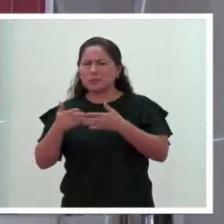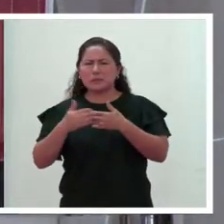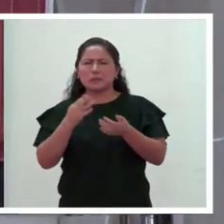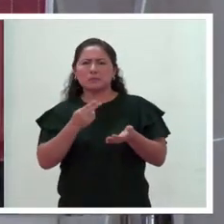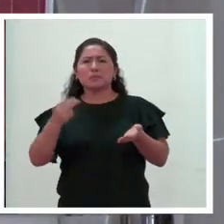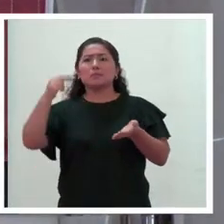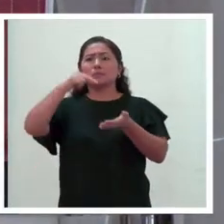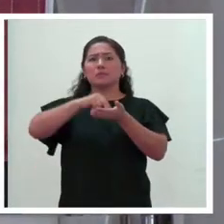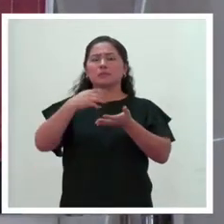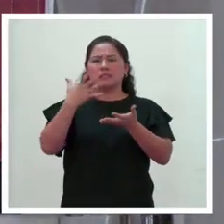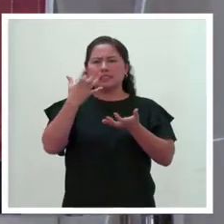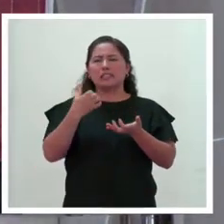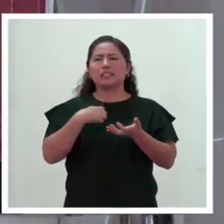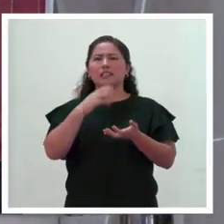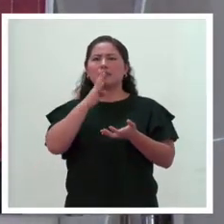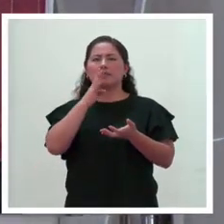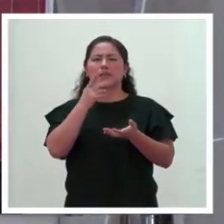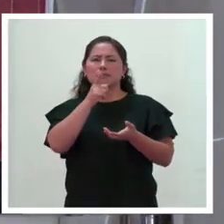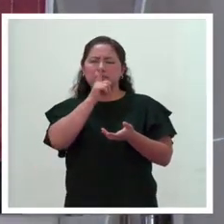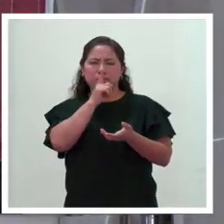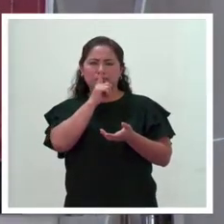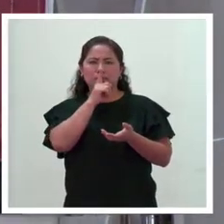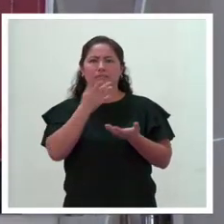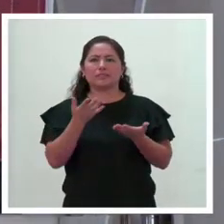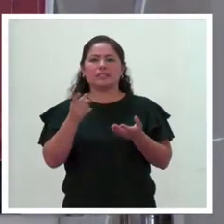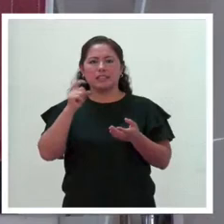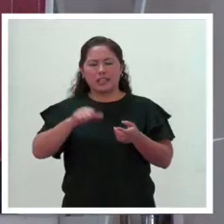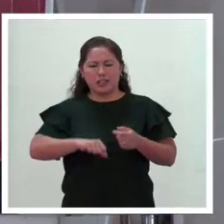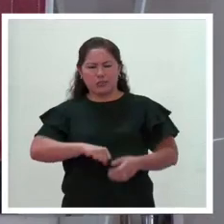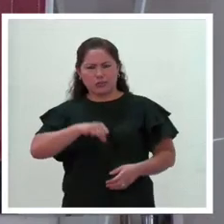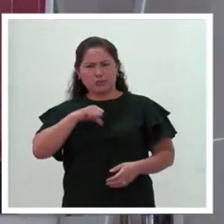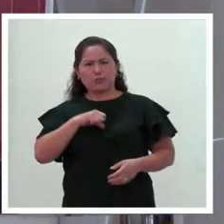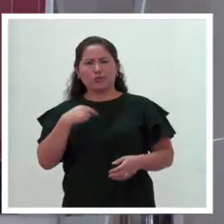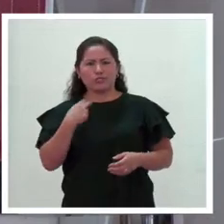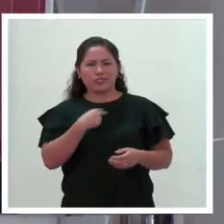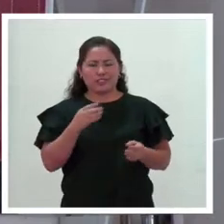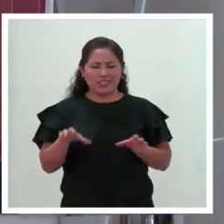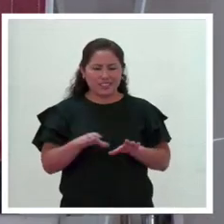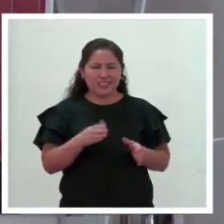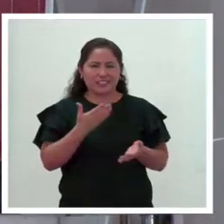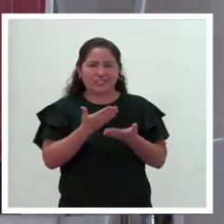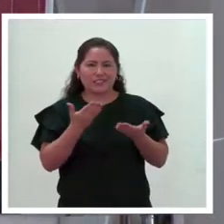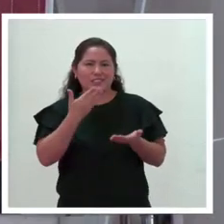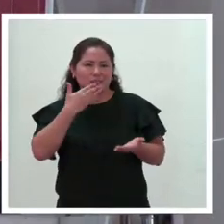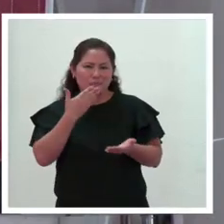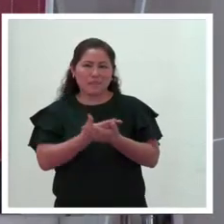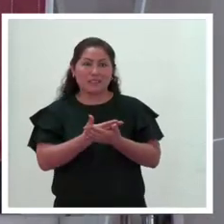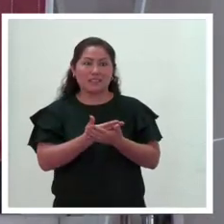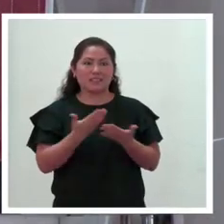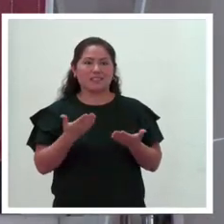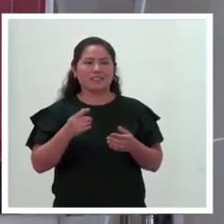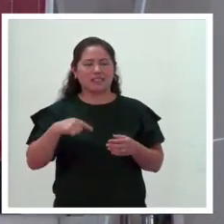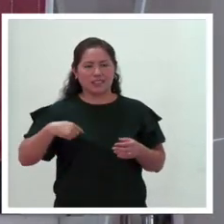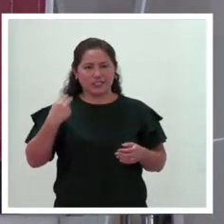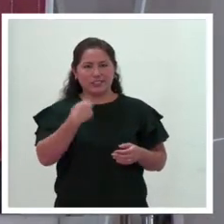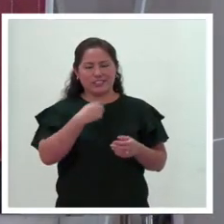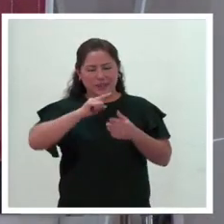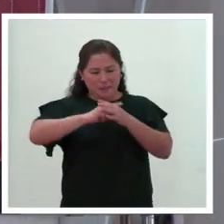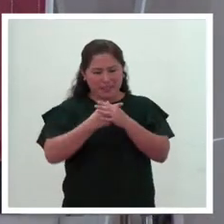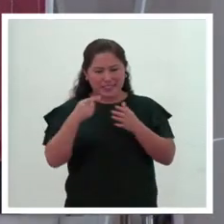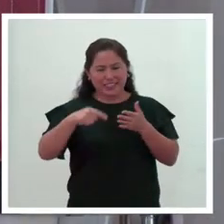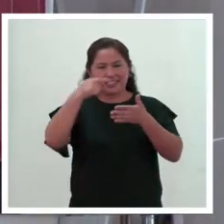trabajar y andar derecho, no hay nada como el orgullo de hacer las cosas bien. Entonces, por allí está nuestro rol.